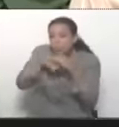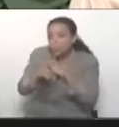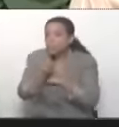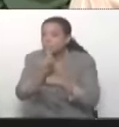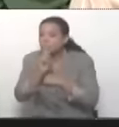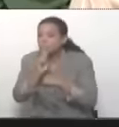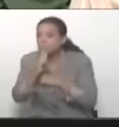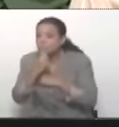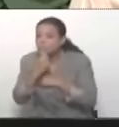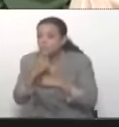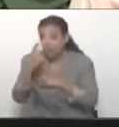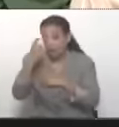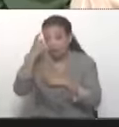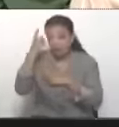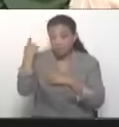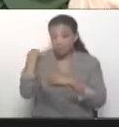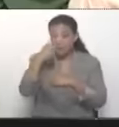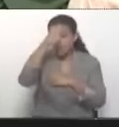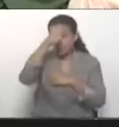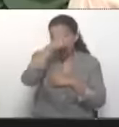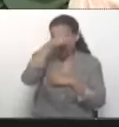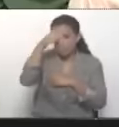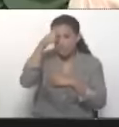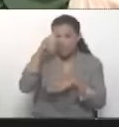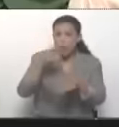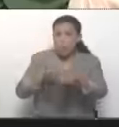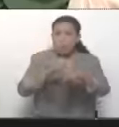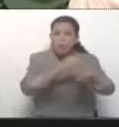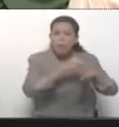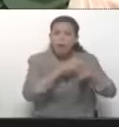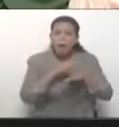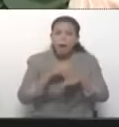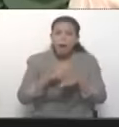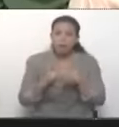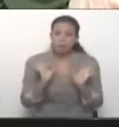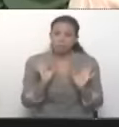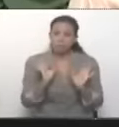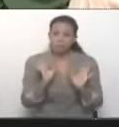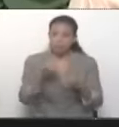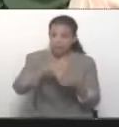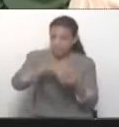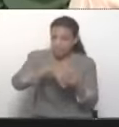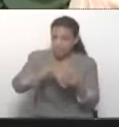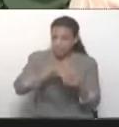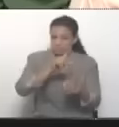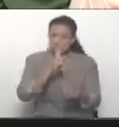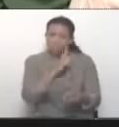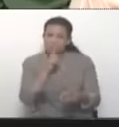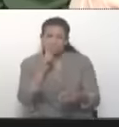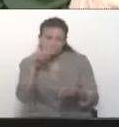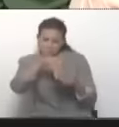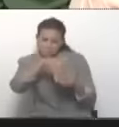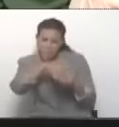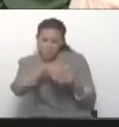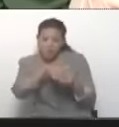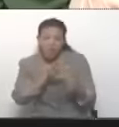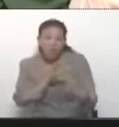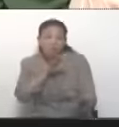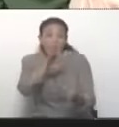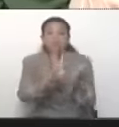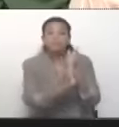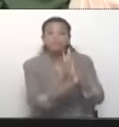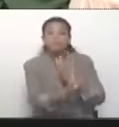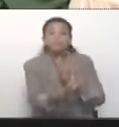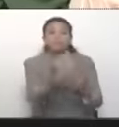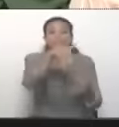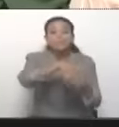lo que ayer fue convocado, eso no se puede llamar elecciones. El que fue a votar